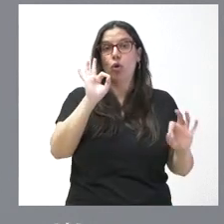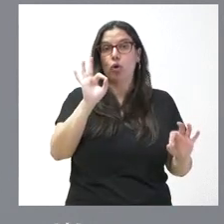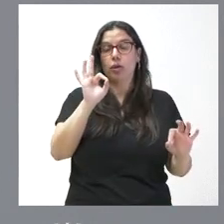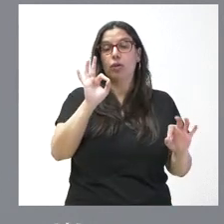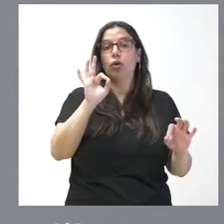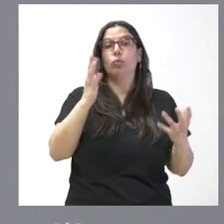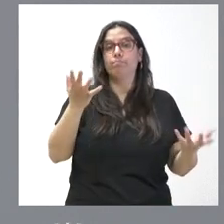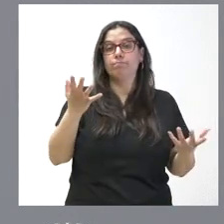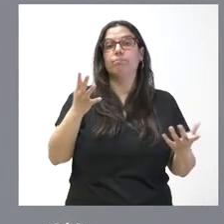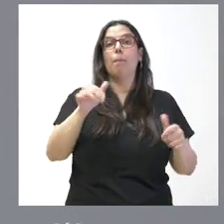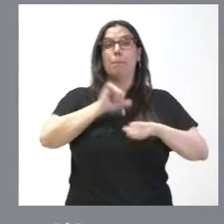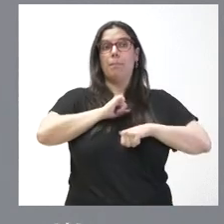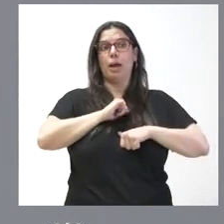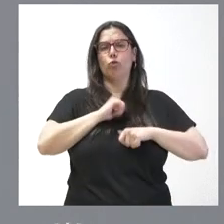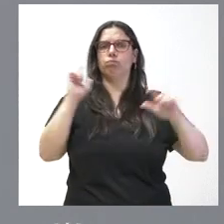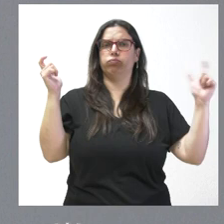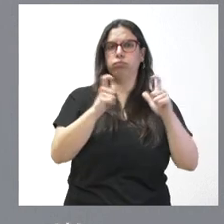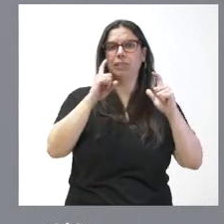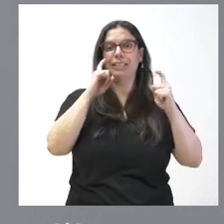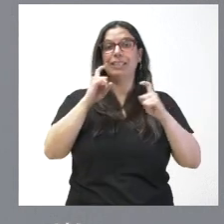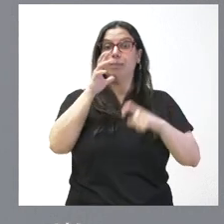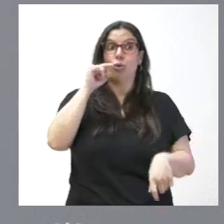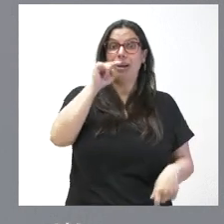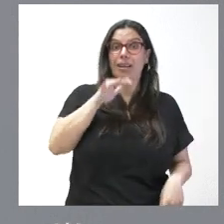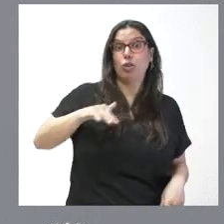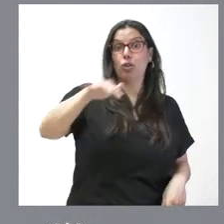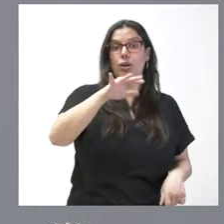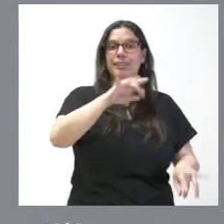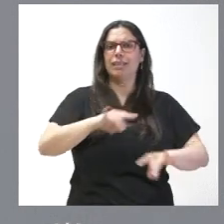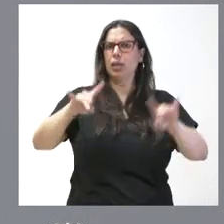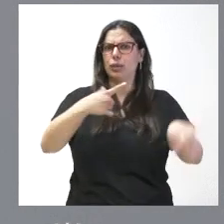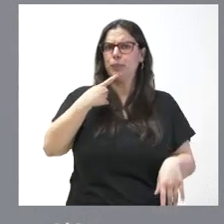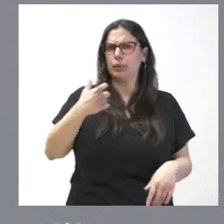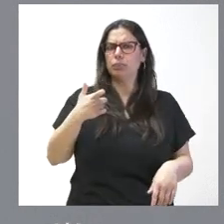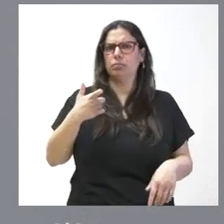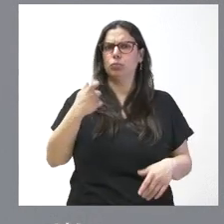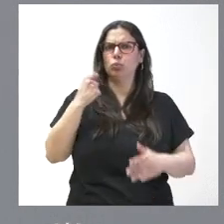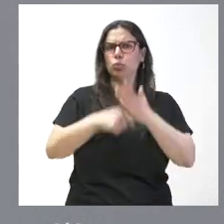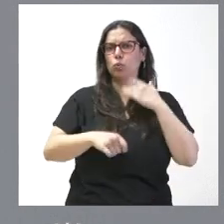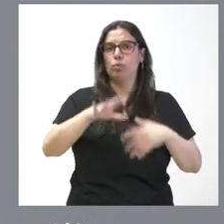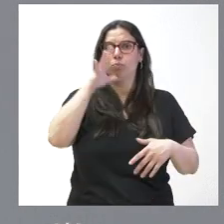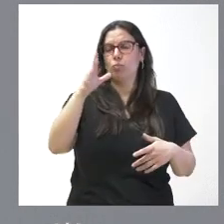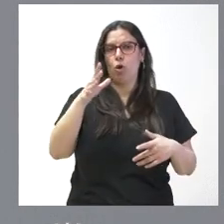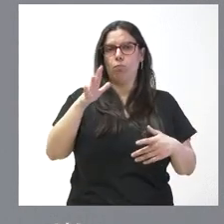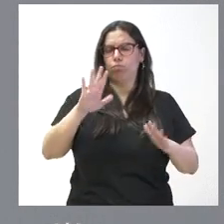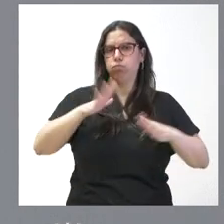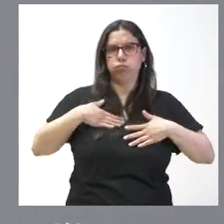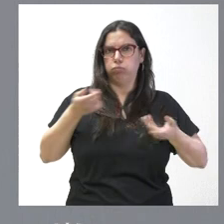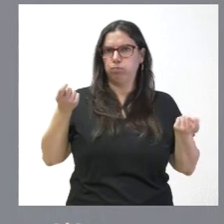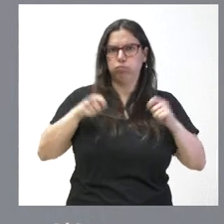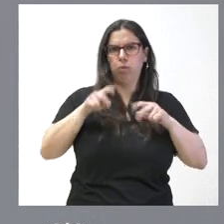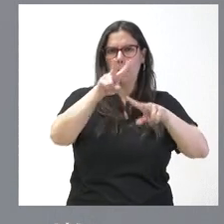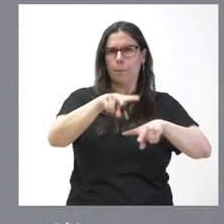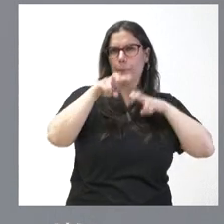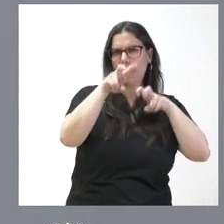reducir la tasa de paro en un territorio que ha pasado especiales dificultades como consecuencia del cierre precipitado de las minas